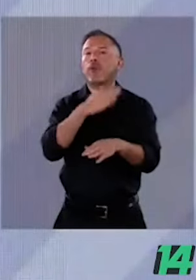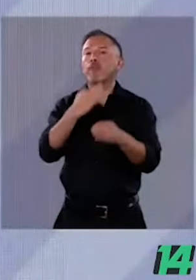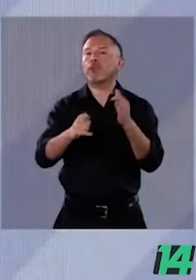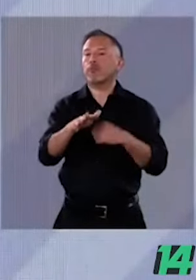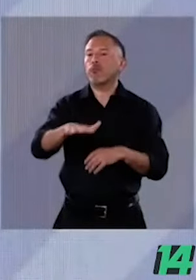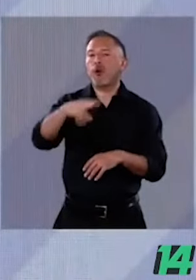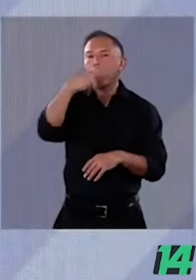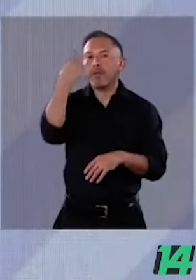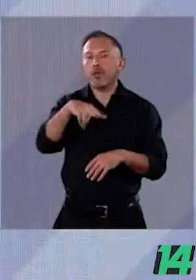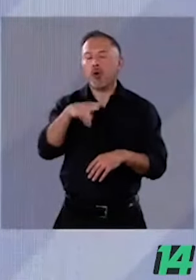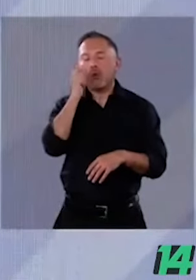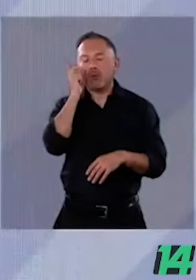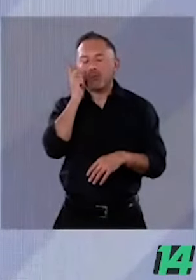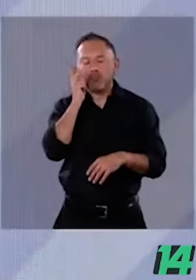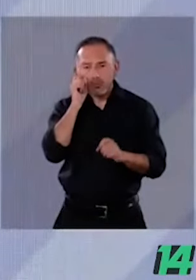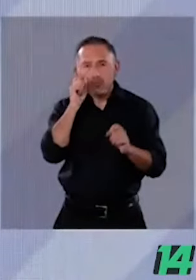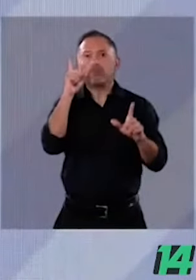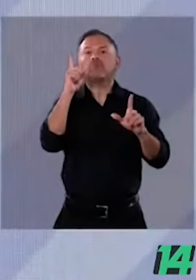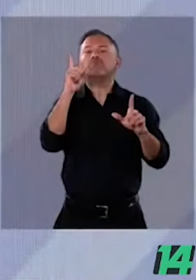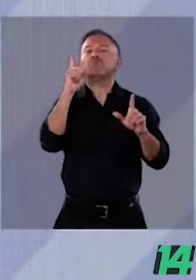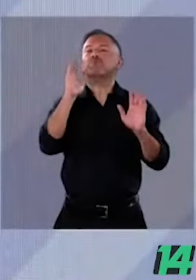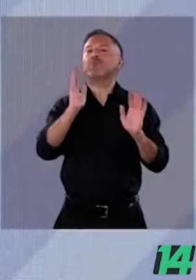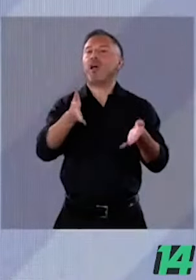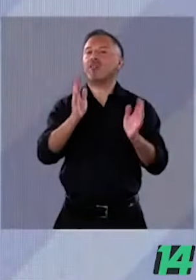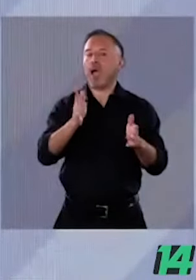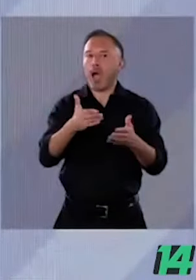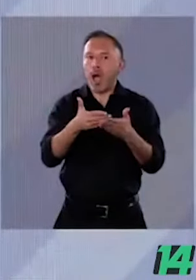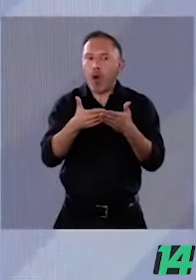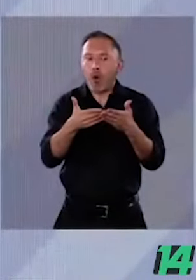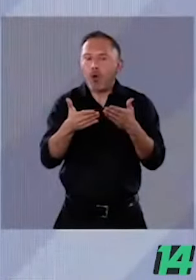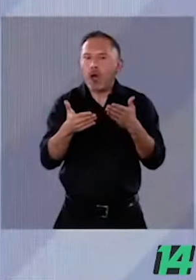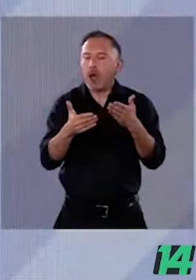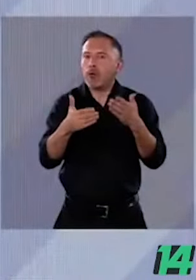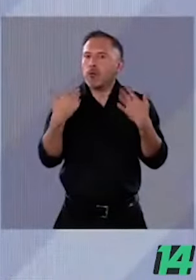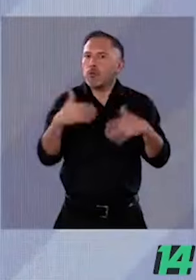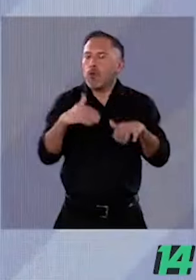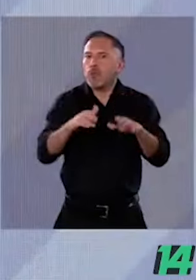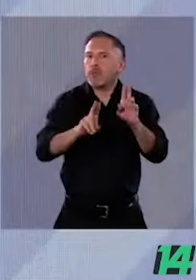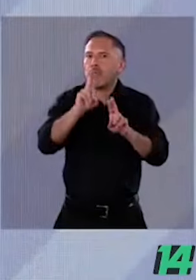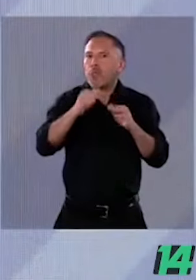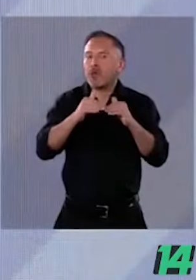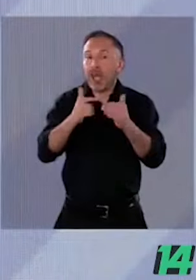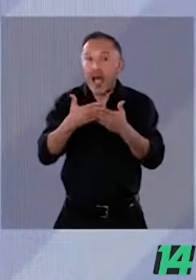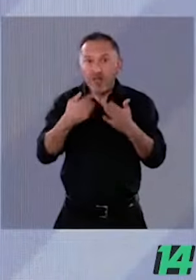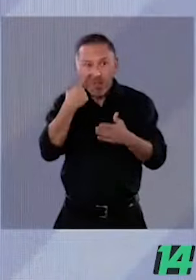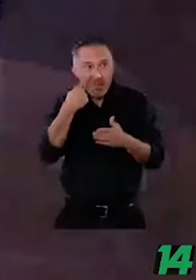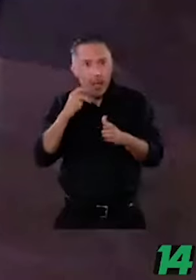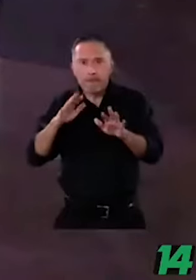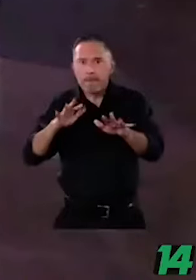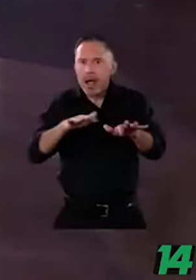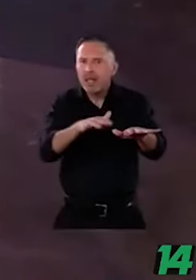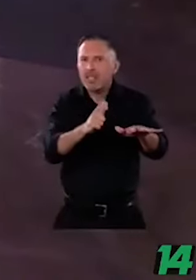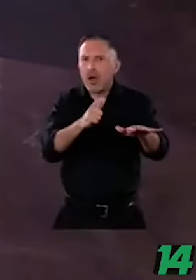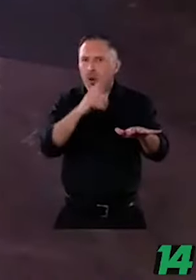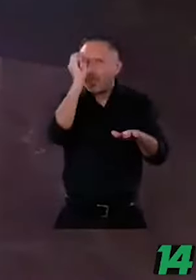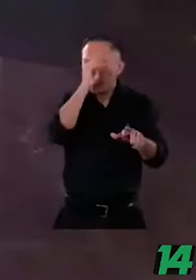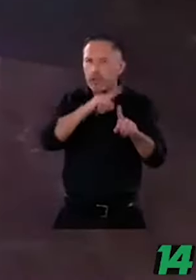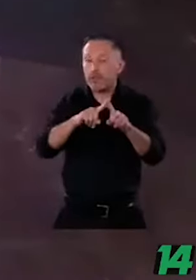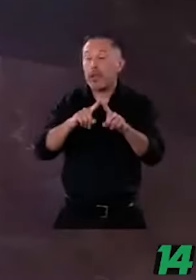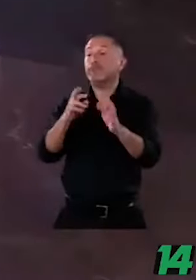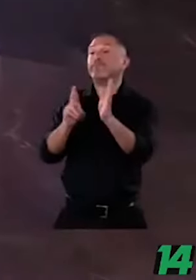Y hoy se vive una democracia. Miren la marcha de hoy, la pluralidad, la democracia. Tiempo.